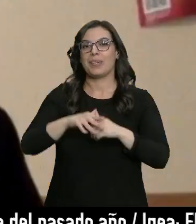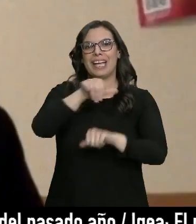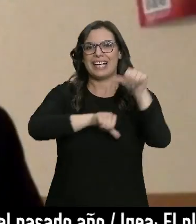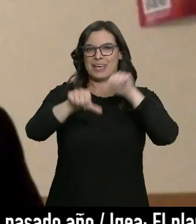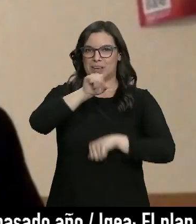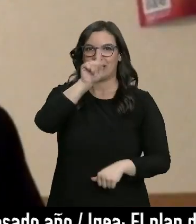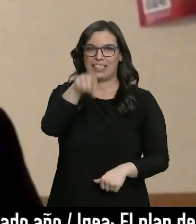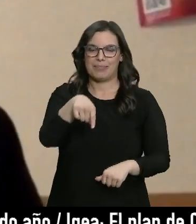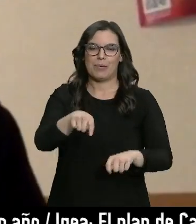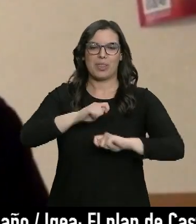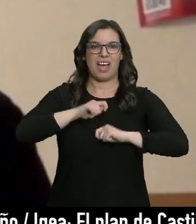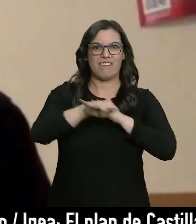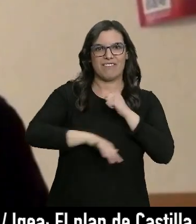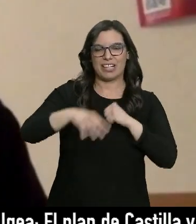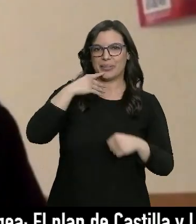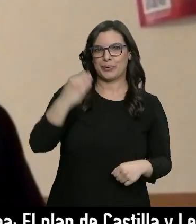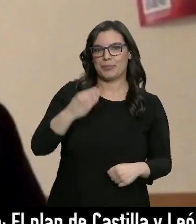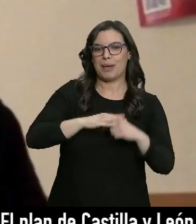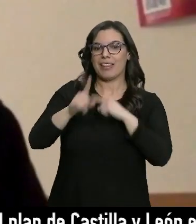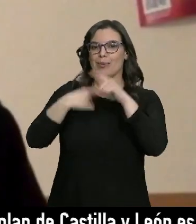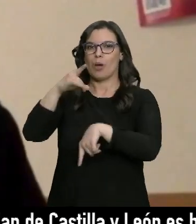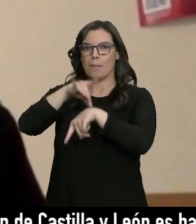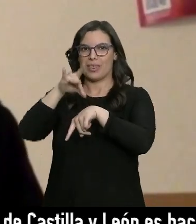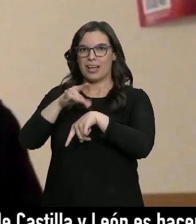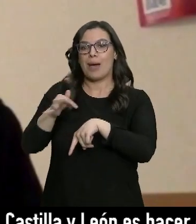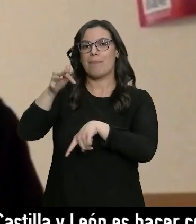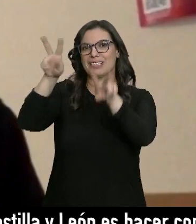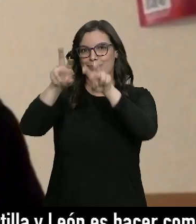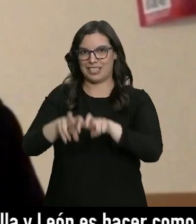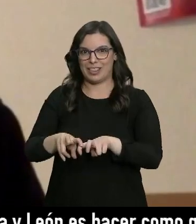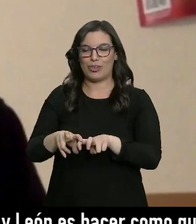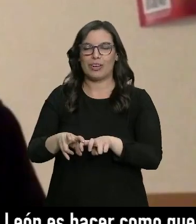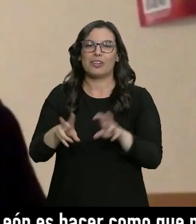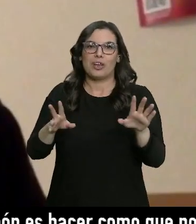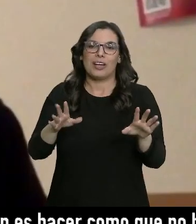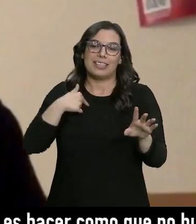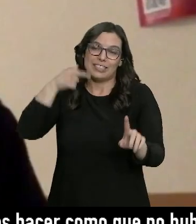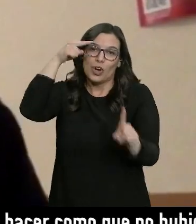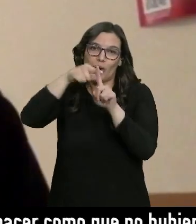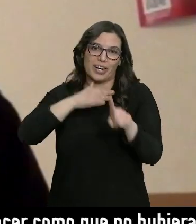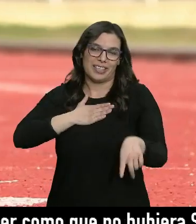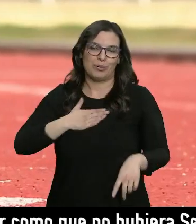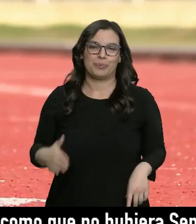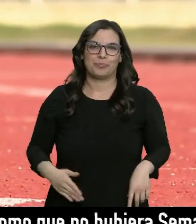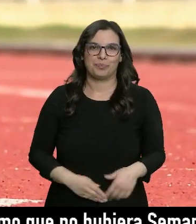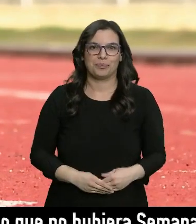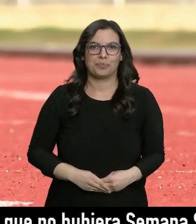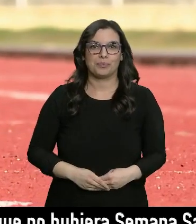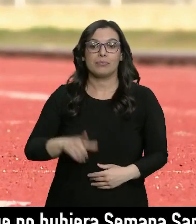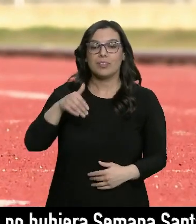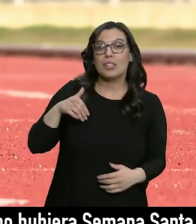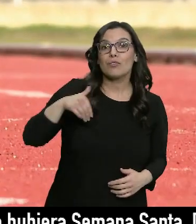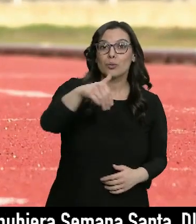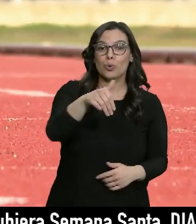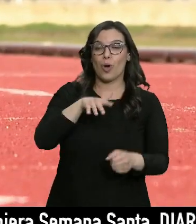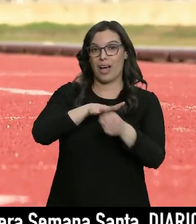te da una base muy buena para estudiar medicina y hacer investigación así que eso es un objetivo que tengo en mente. El horizonte